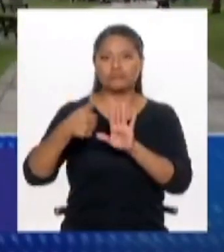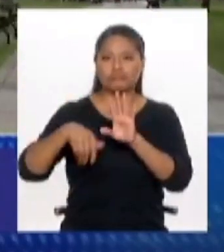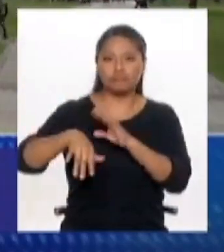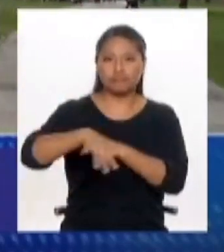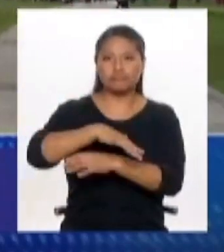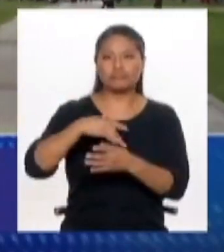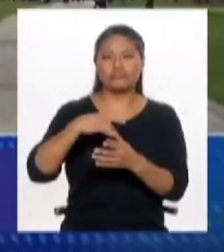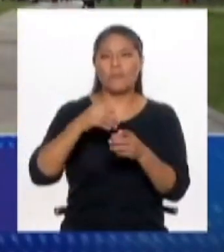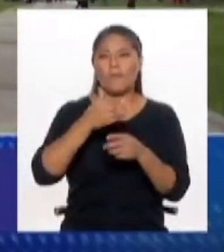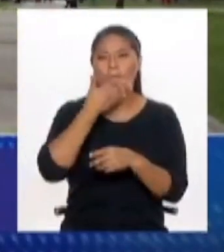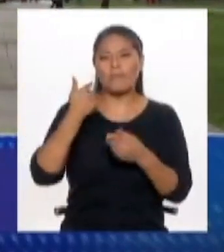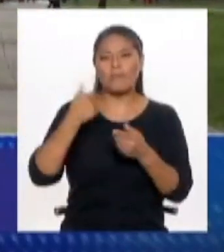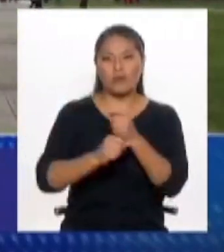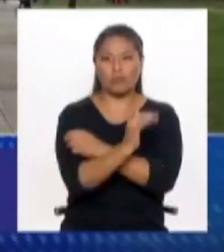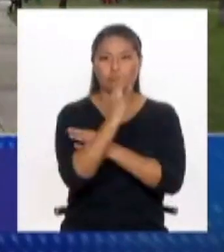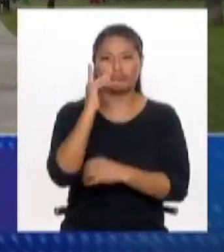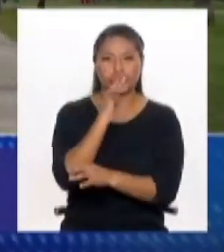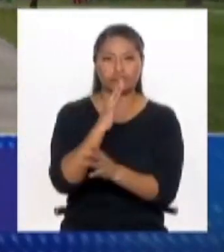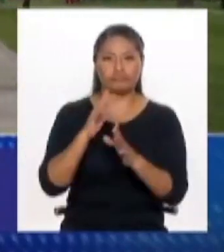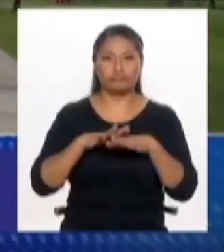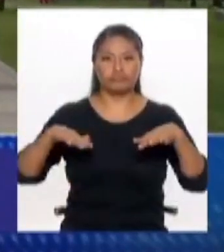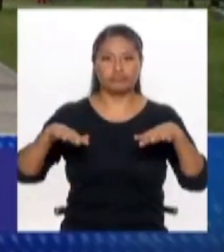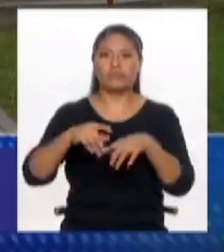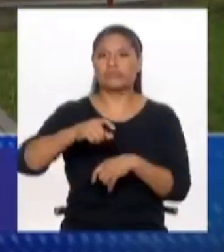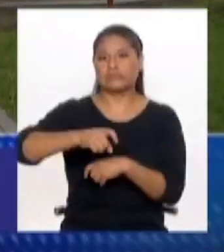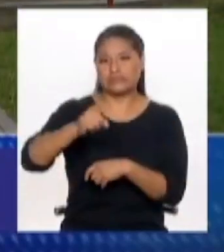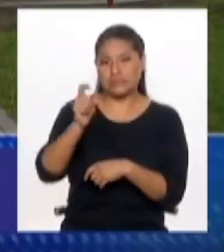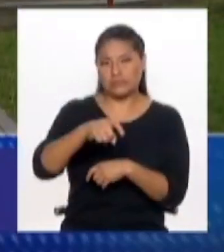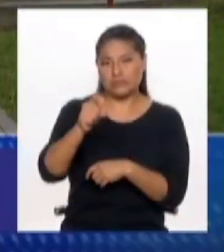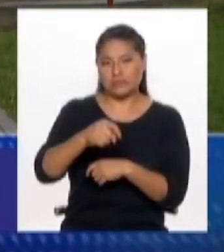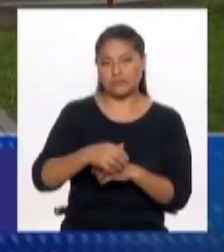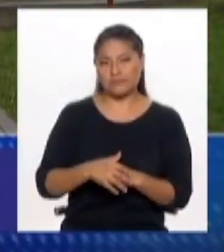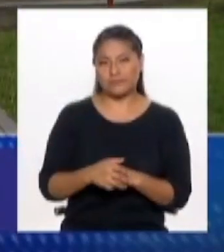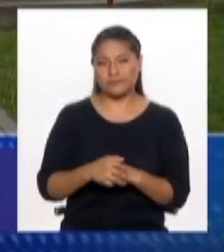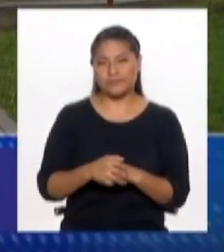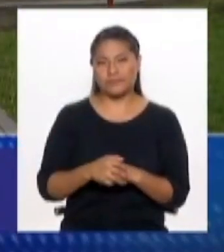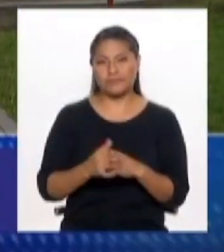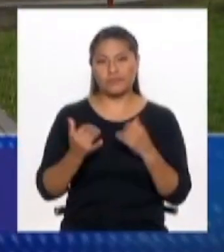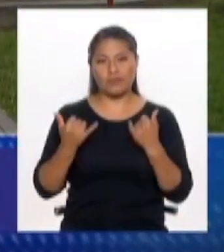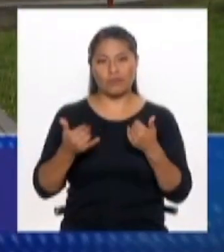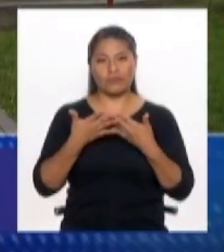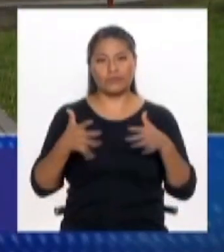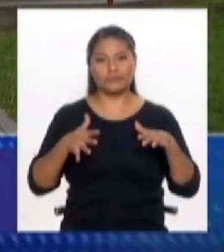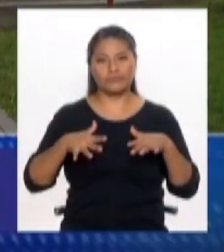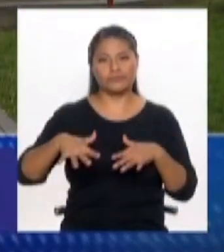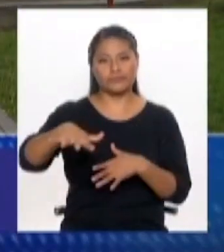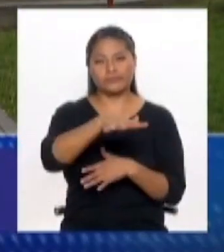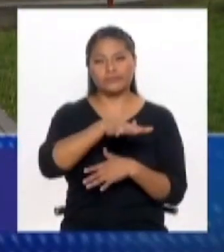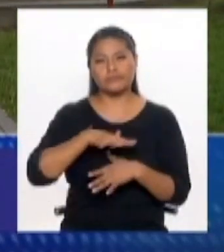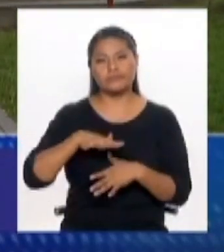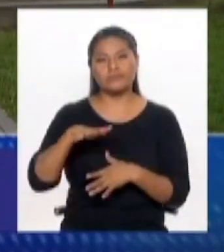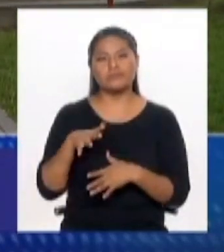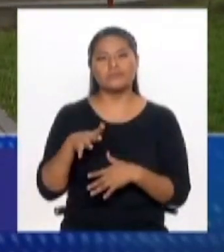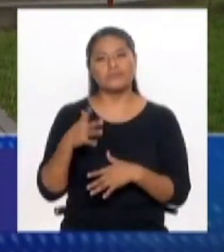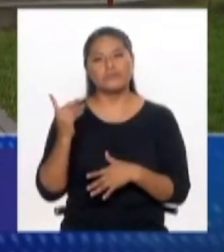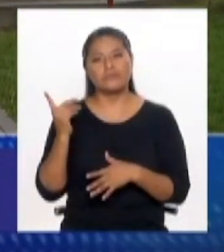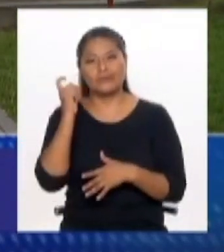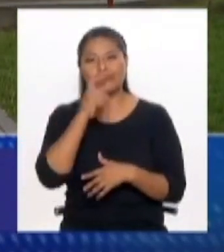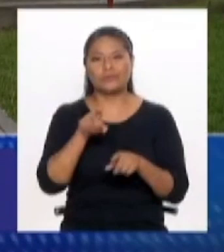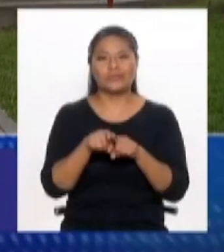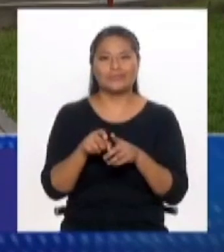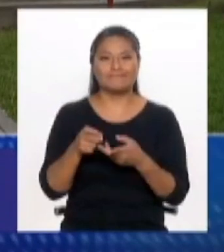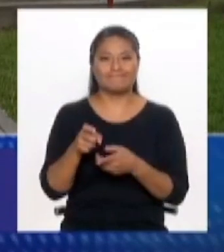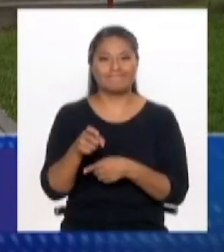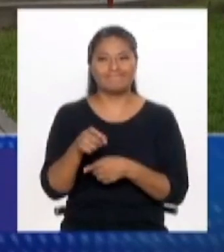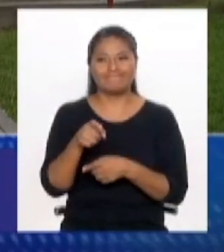en cualquier democracia. Y creo que la noción de espacio público y de libertad que se tiene es un poco autoritaria,